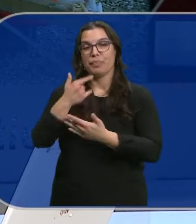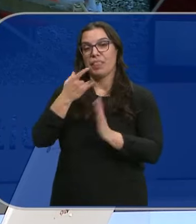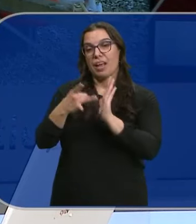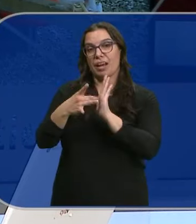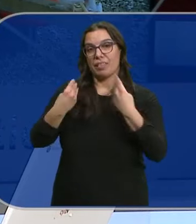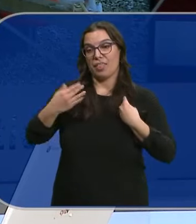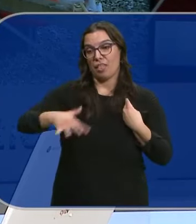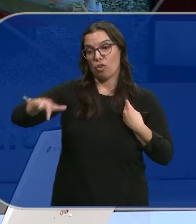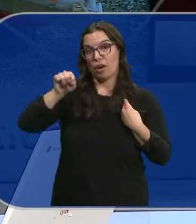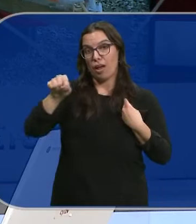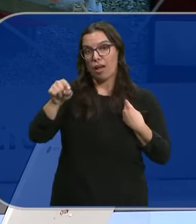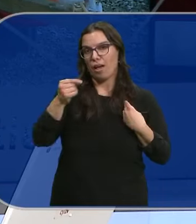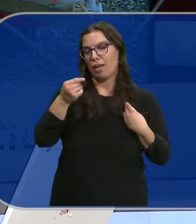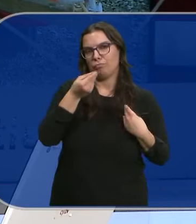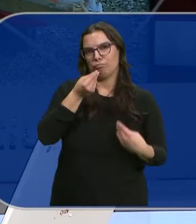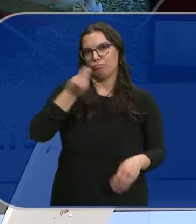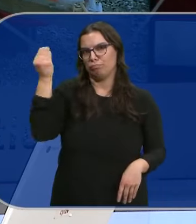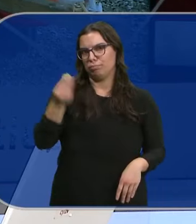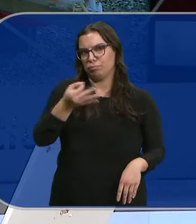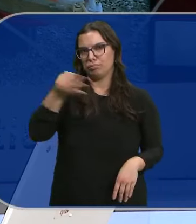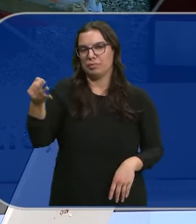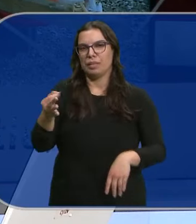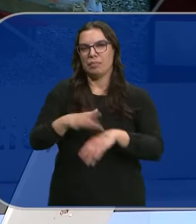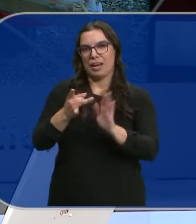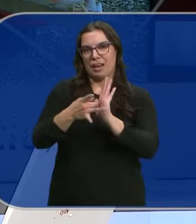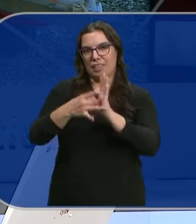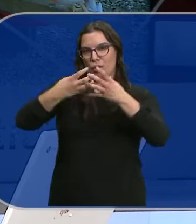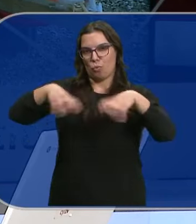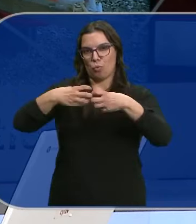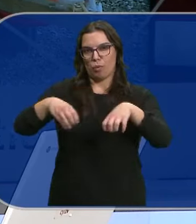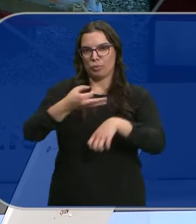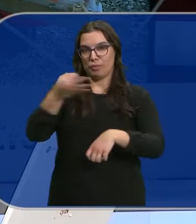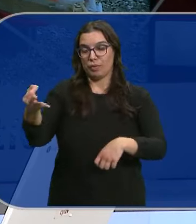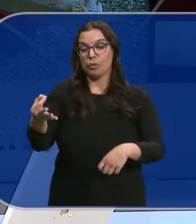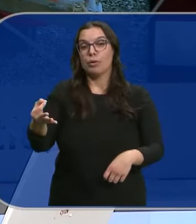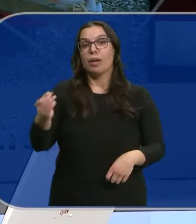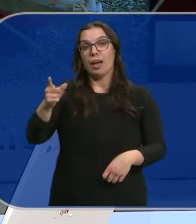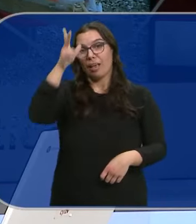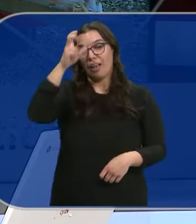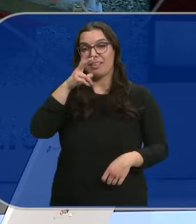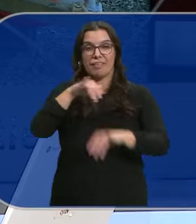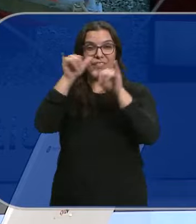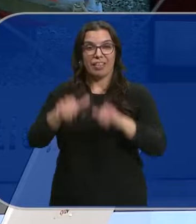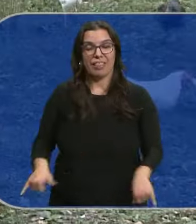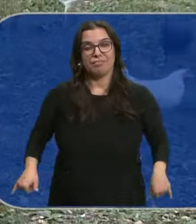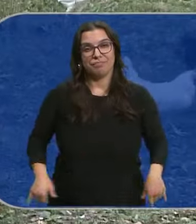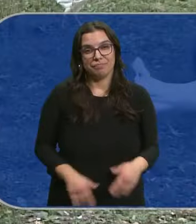calidad de vida En esta zona En mitad de los montes O barenes Es una garantía Para los huevos Que producen Allí las gallinas Viven felices